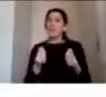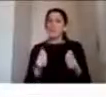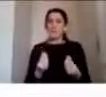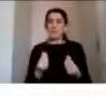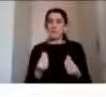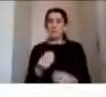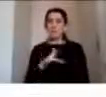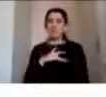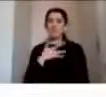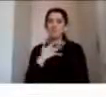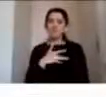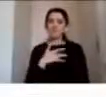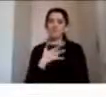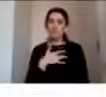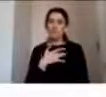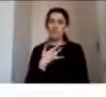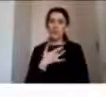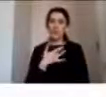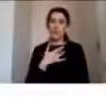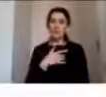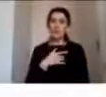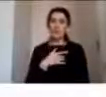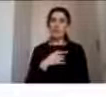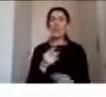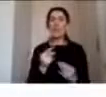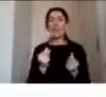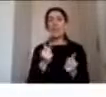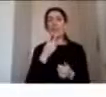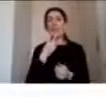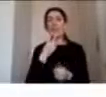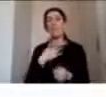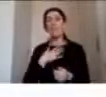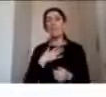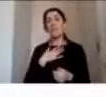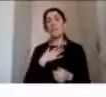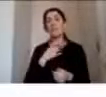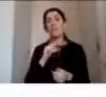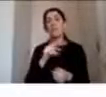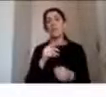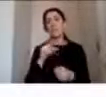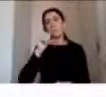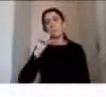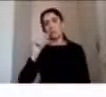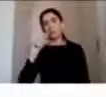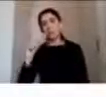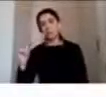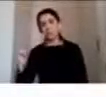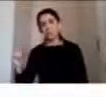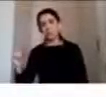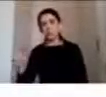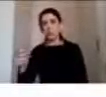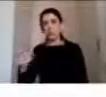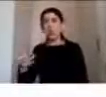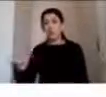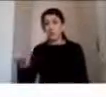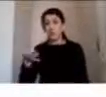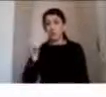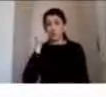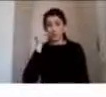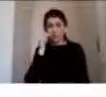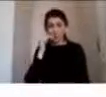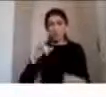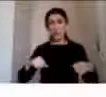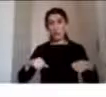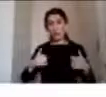lamentablemente se ve una disminución en la calidad de vida y esto es algo que reportan los mismos niños y adolescentes y también los padres obviamente